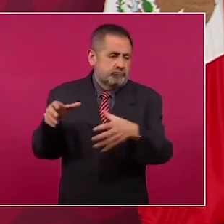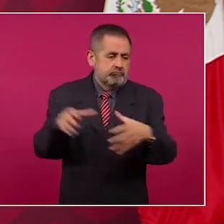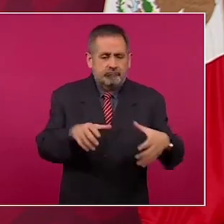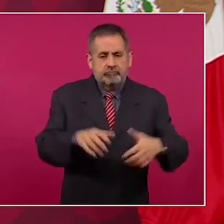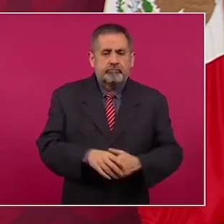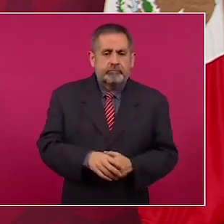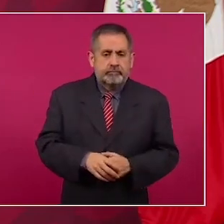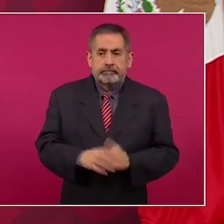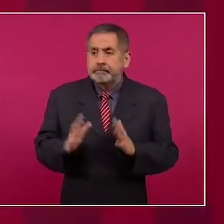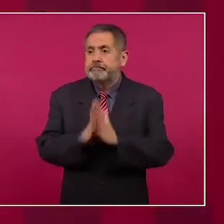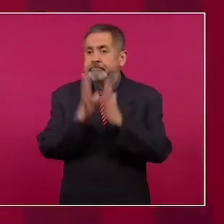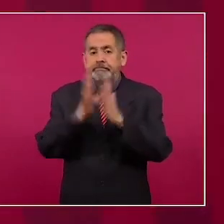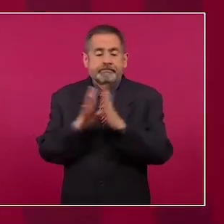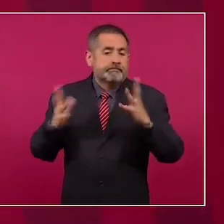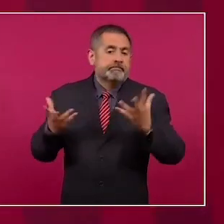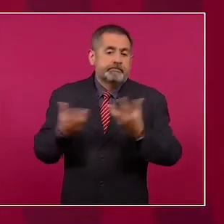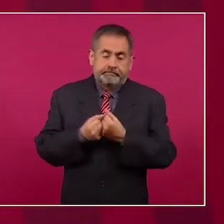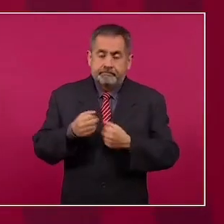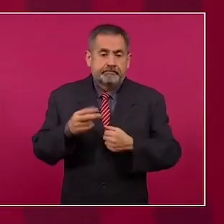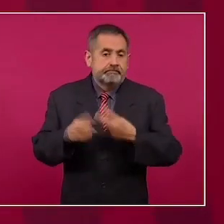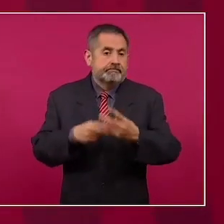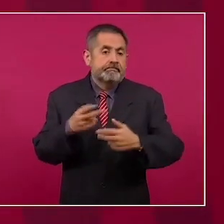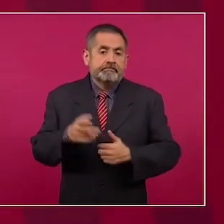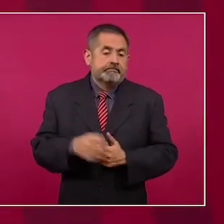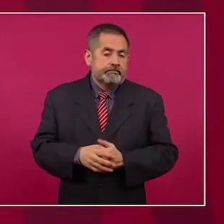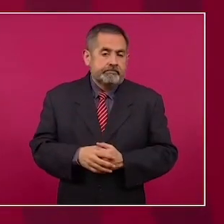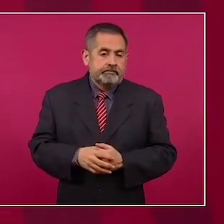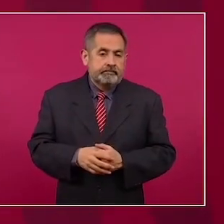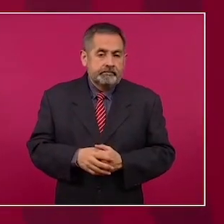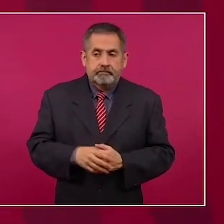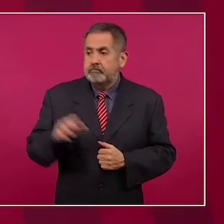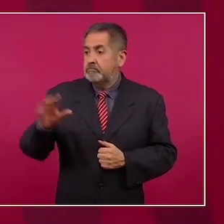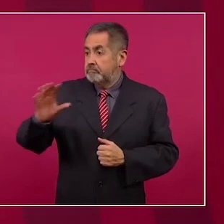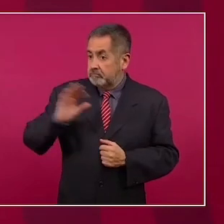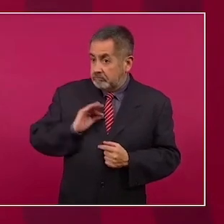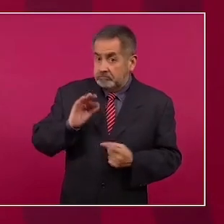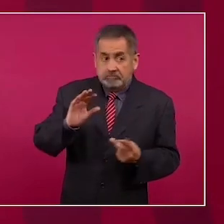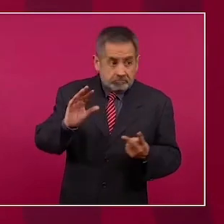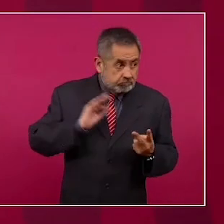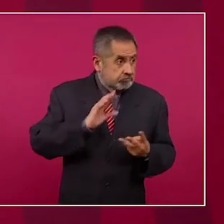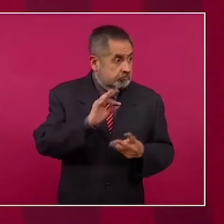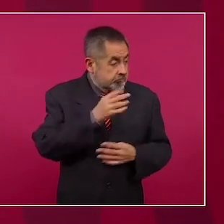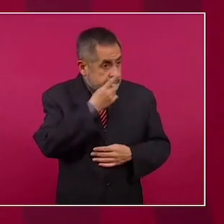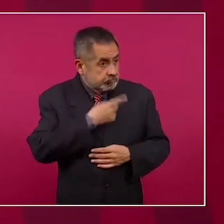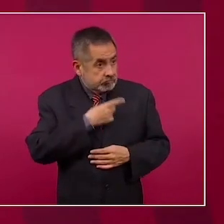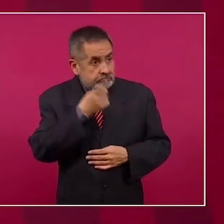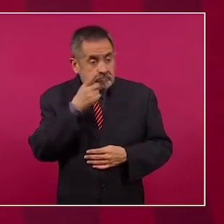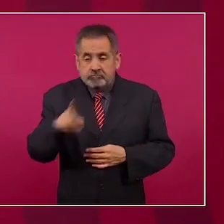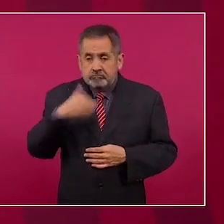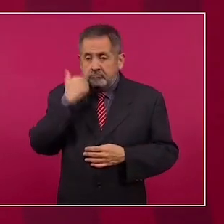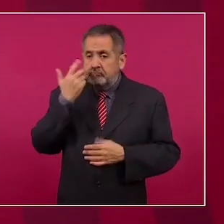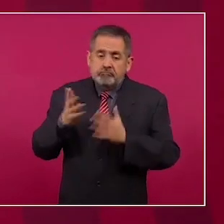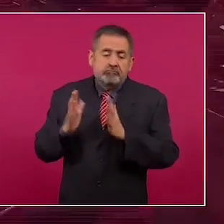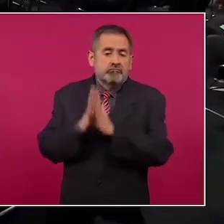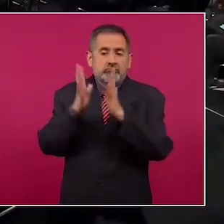a participar, que nos han mandado a decir que quieren participar,